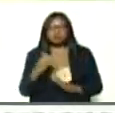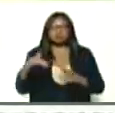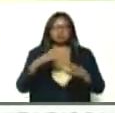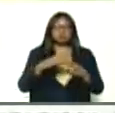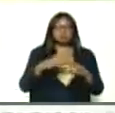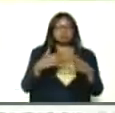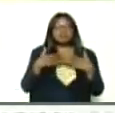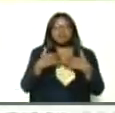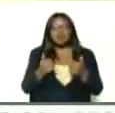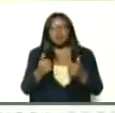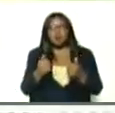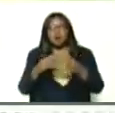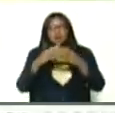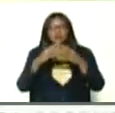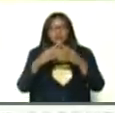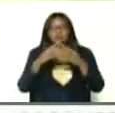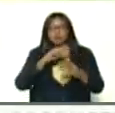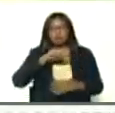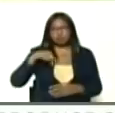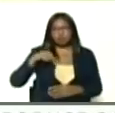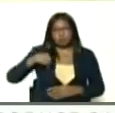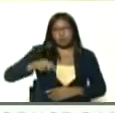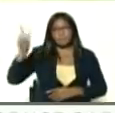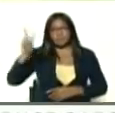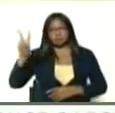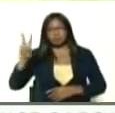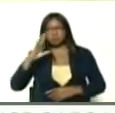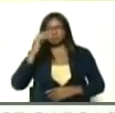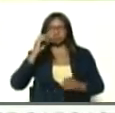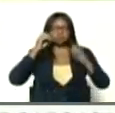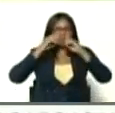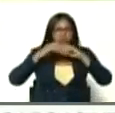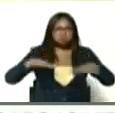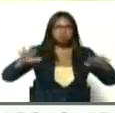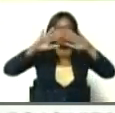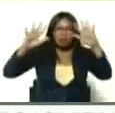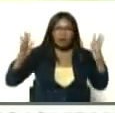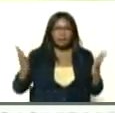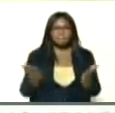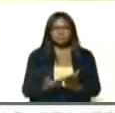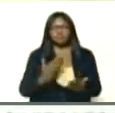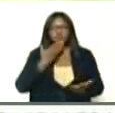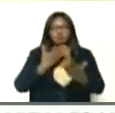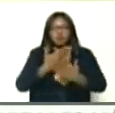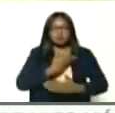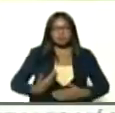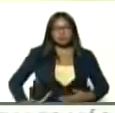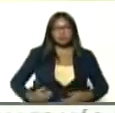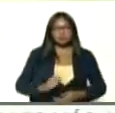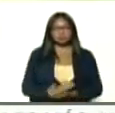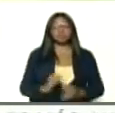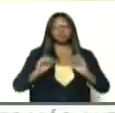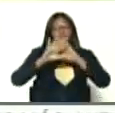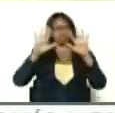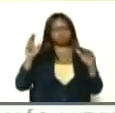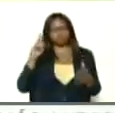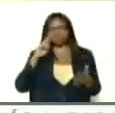sanitaria, en nuestra región, y eso, sin duda, se va a expandir, al mundo entero, gracias, presidente. Correcto,